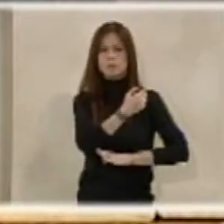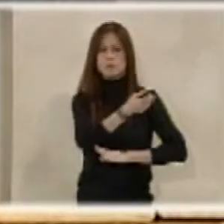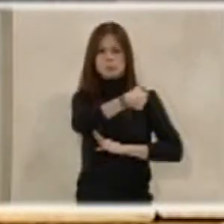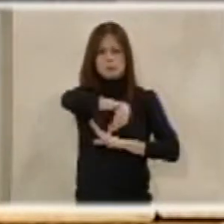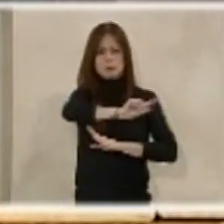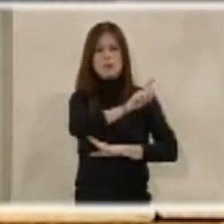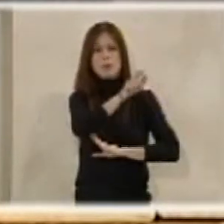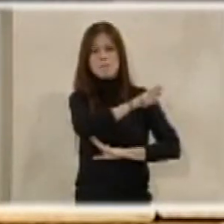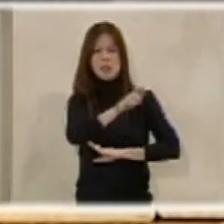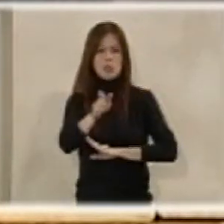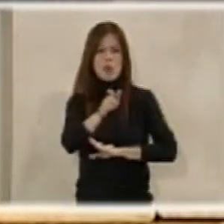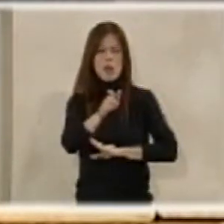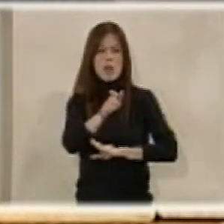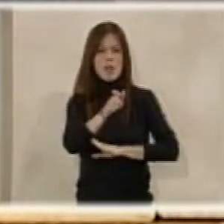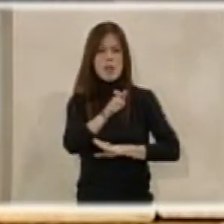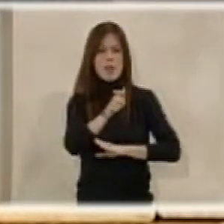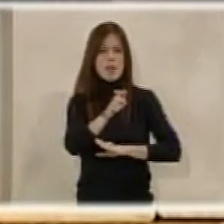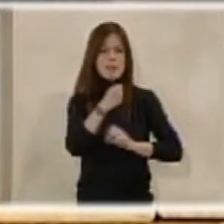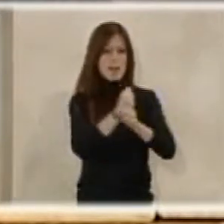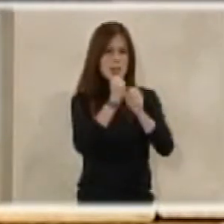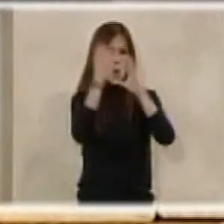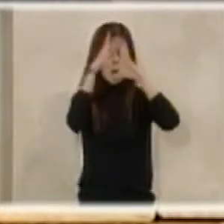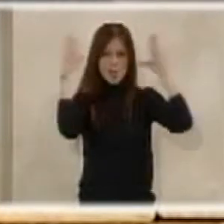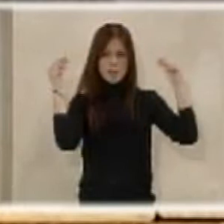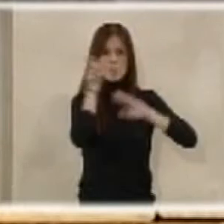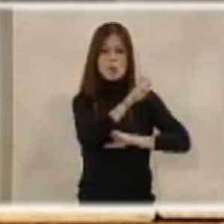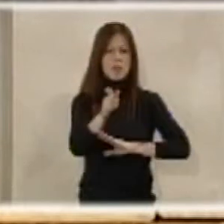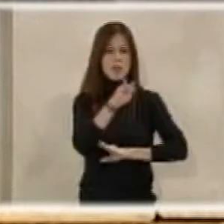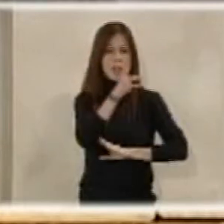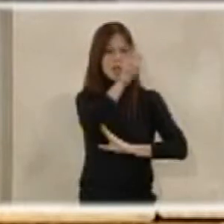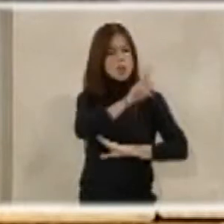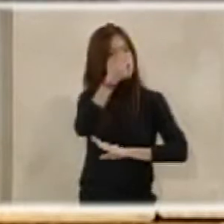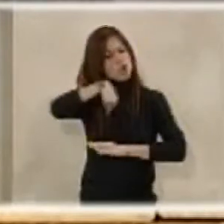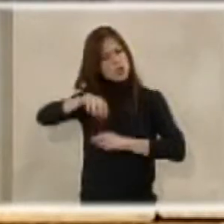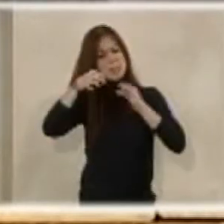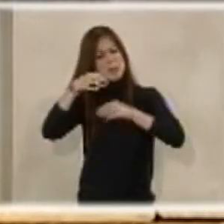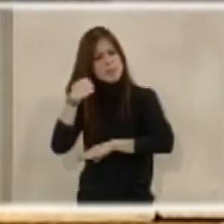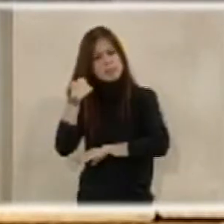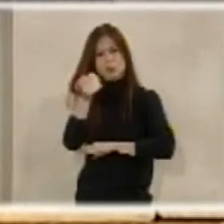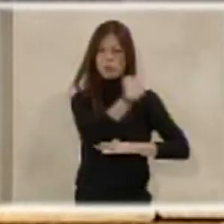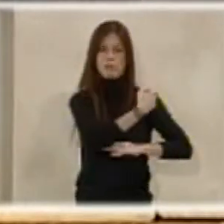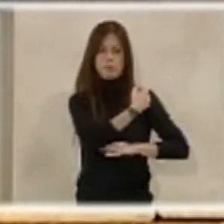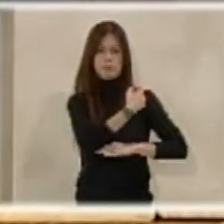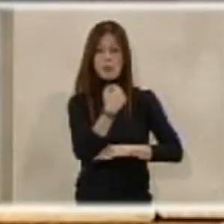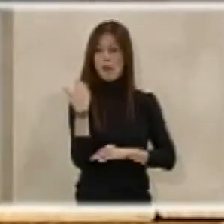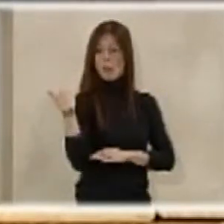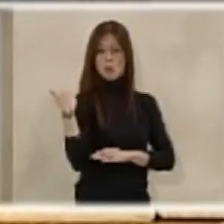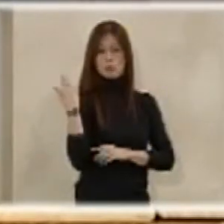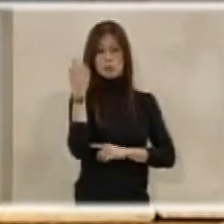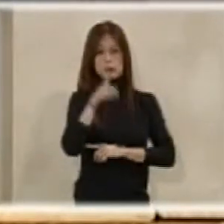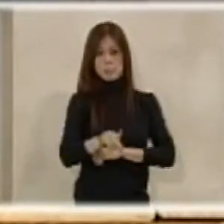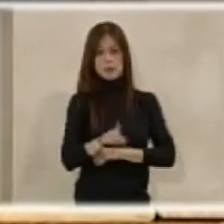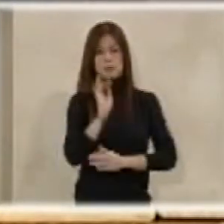personas que formáis parte de la Guardia Civil y de la Policía Nacional. Y lo hemos hecho hace poco también,